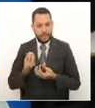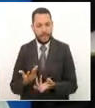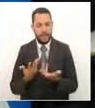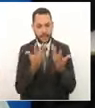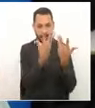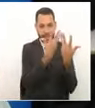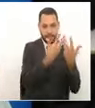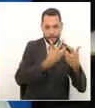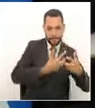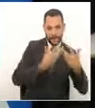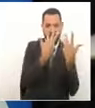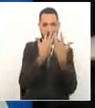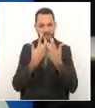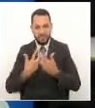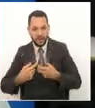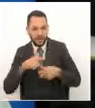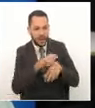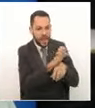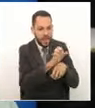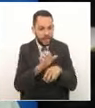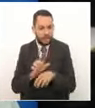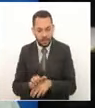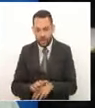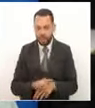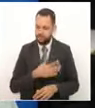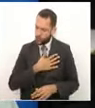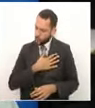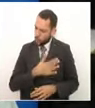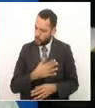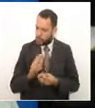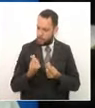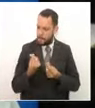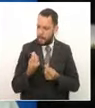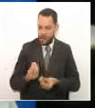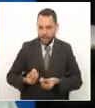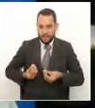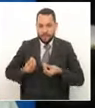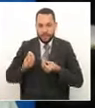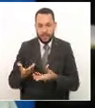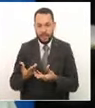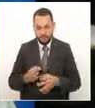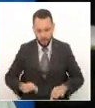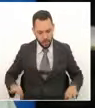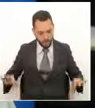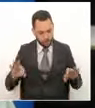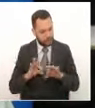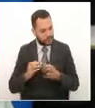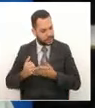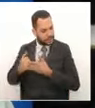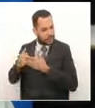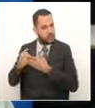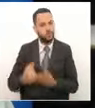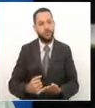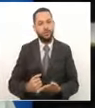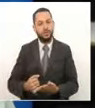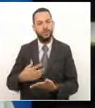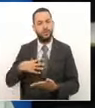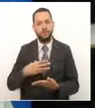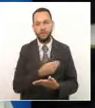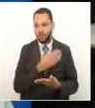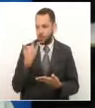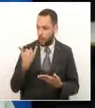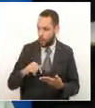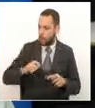instituciones que aportaron para hoy dar un parte en el sentido de que hemos logrado